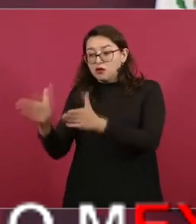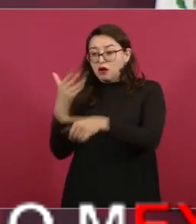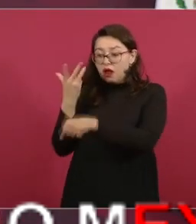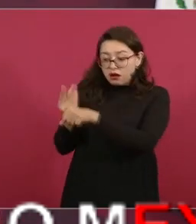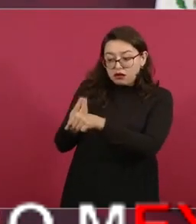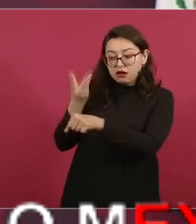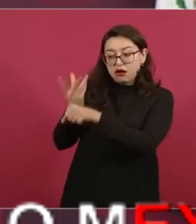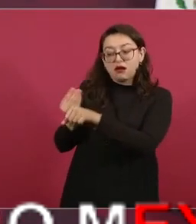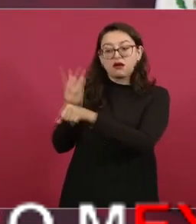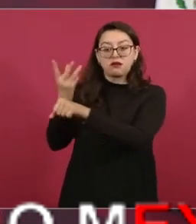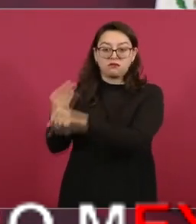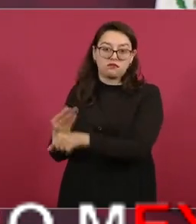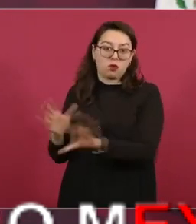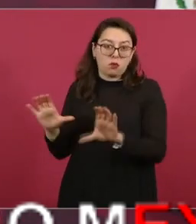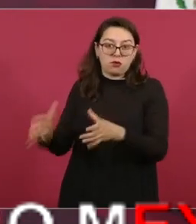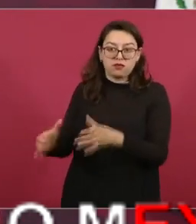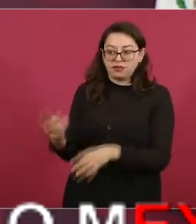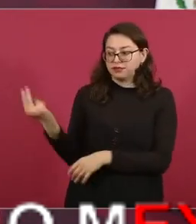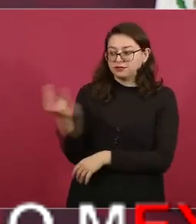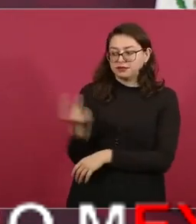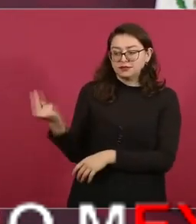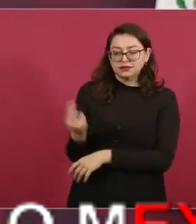para las comunidades